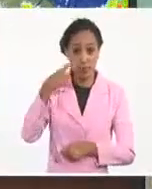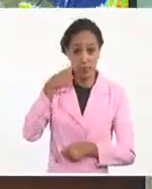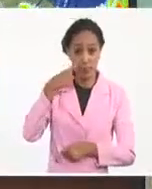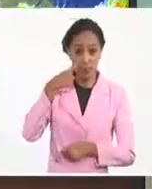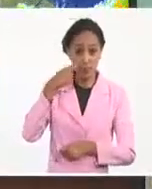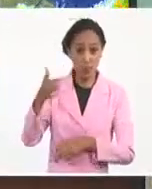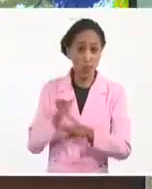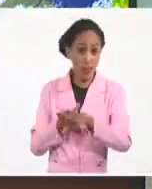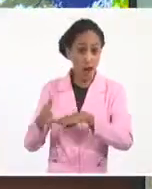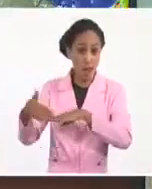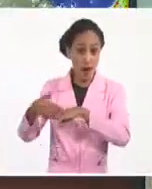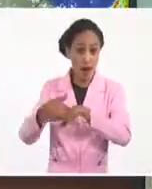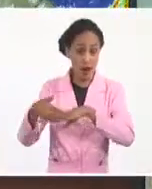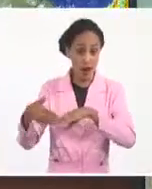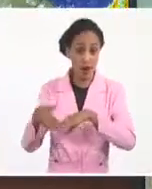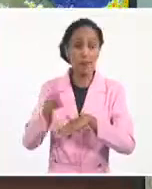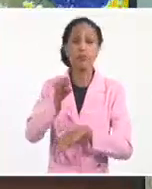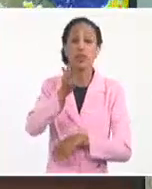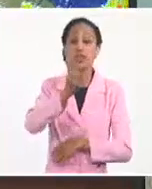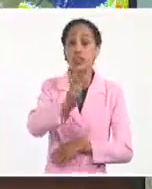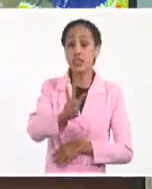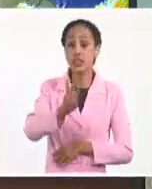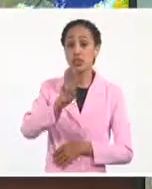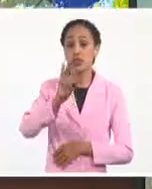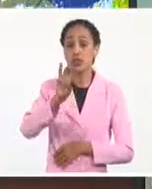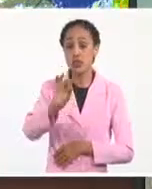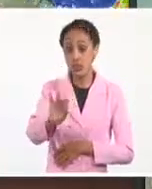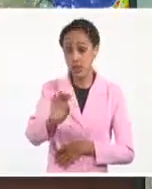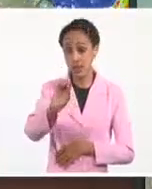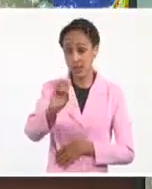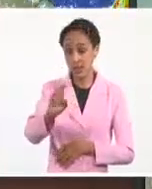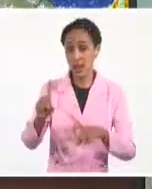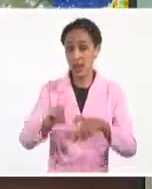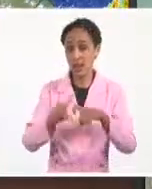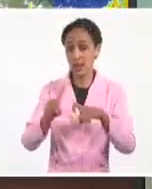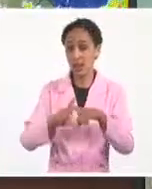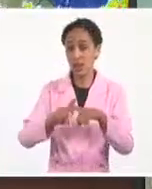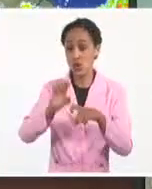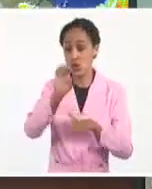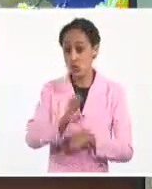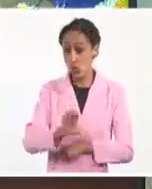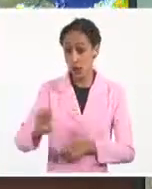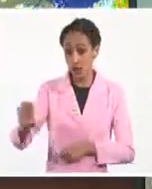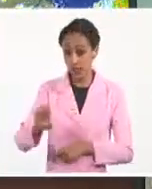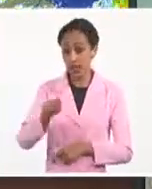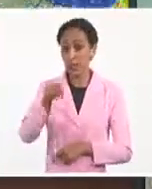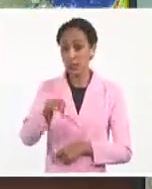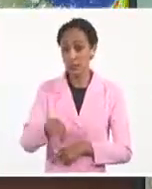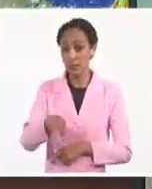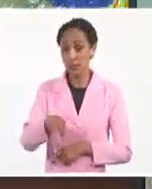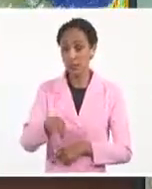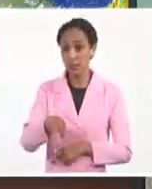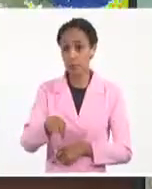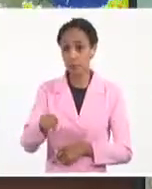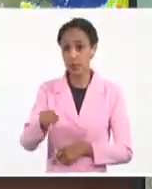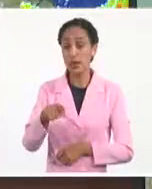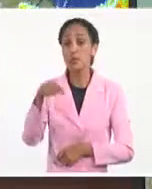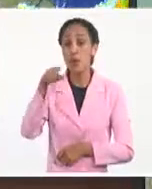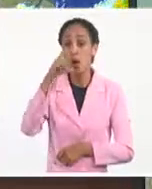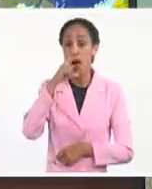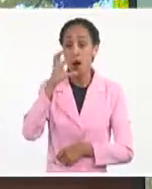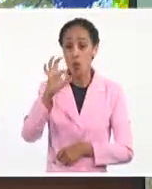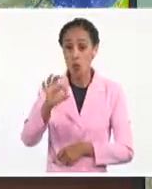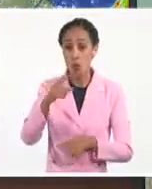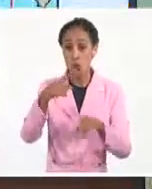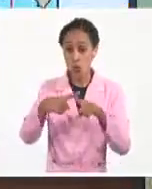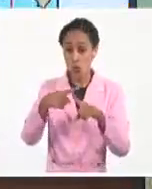Jamaica, y a 370 kilómetros al sudeste de Cabo Cruz, en la provincia